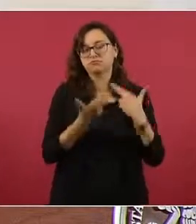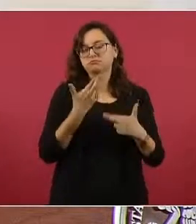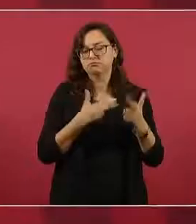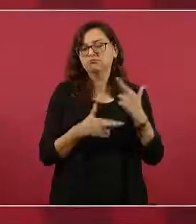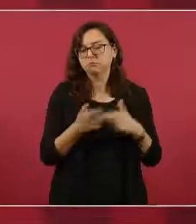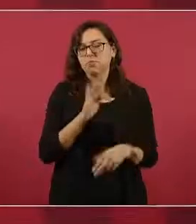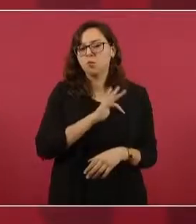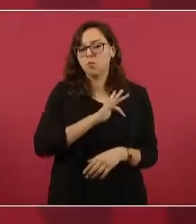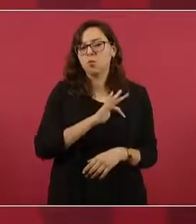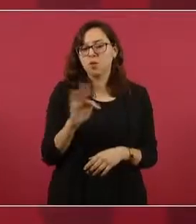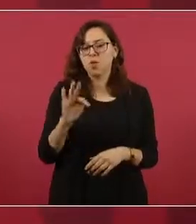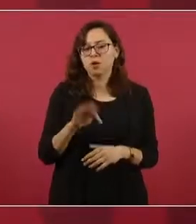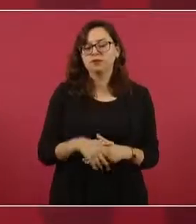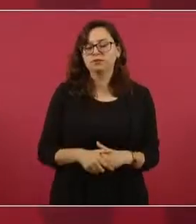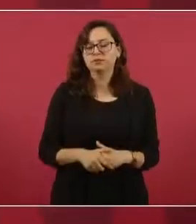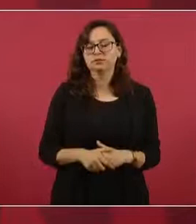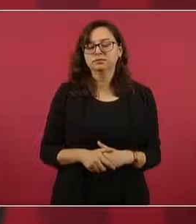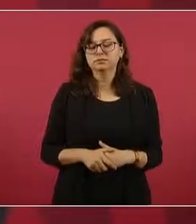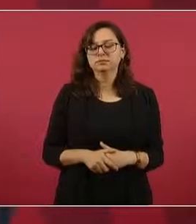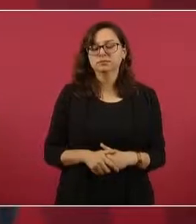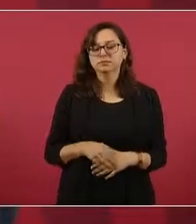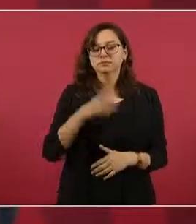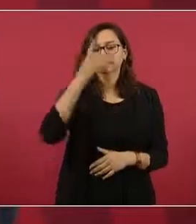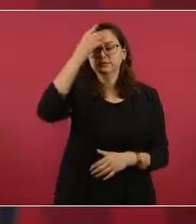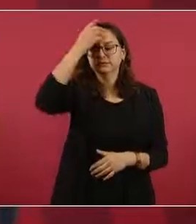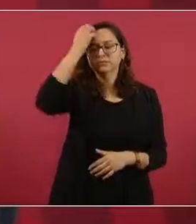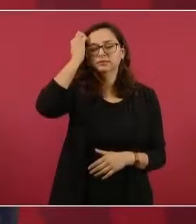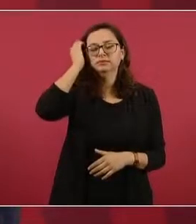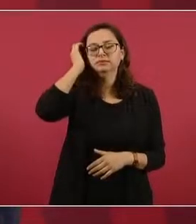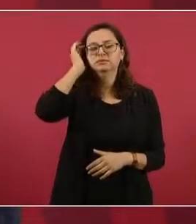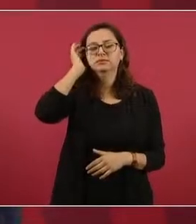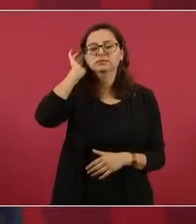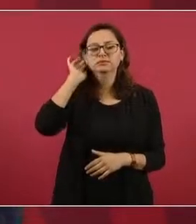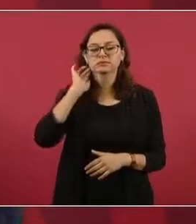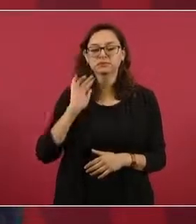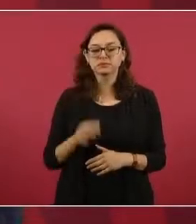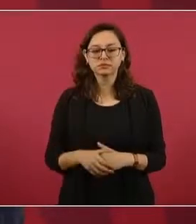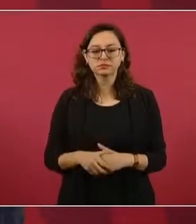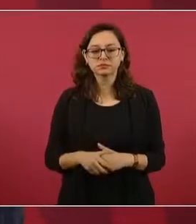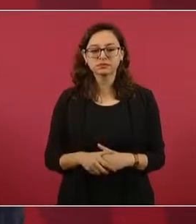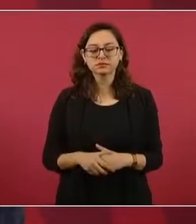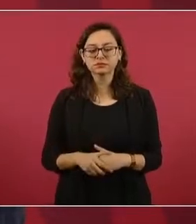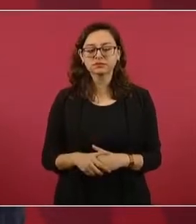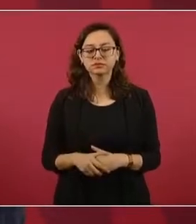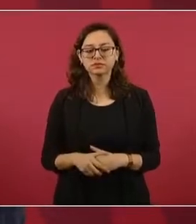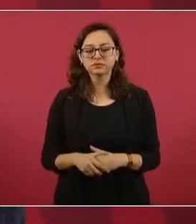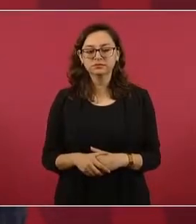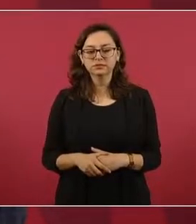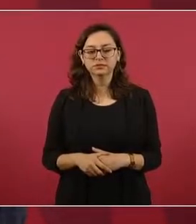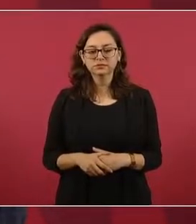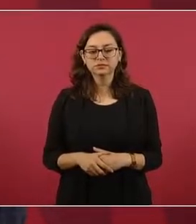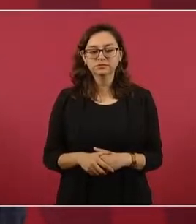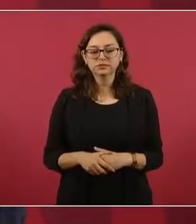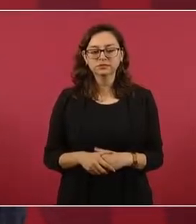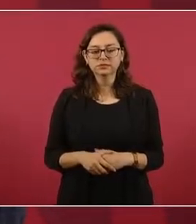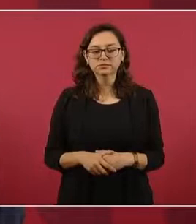estamos buscando la forma también de